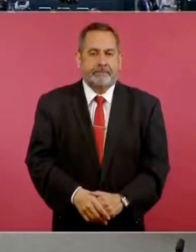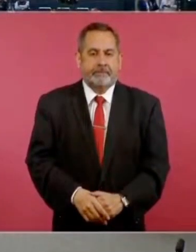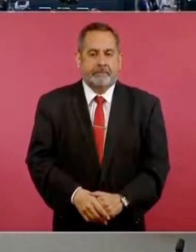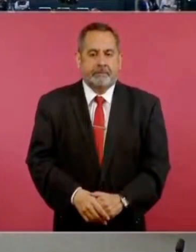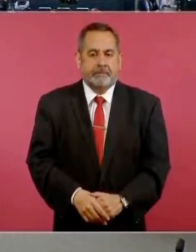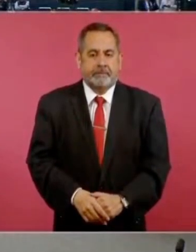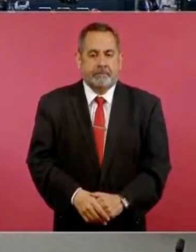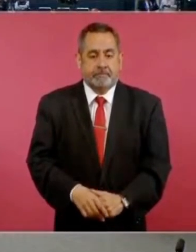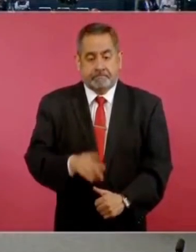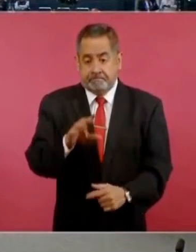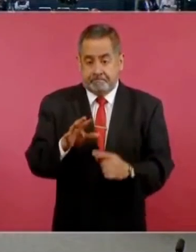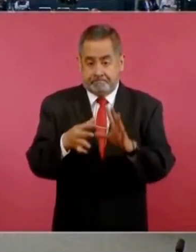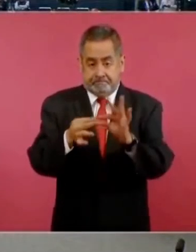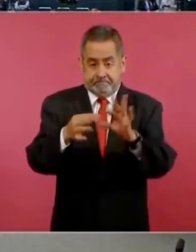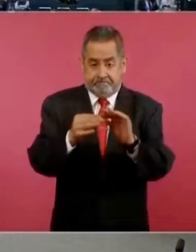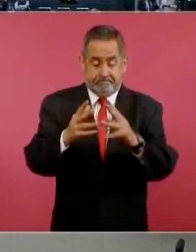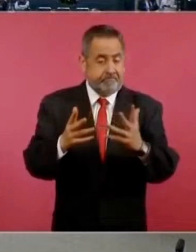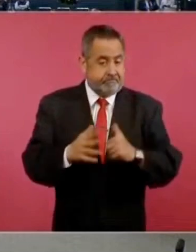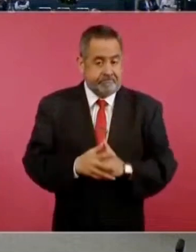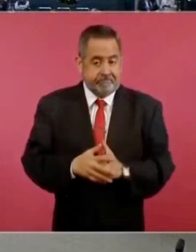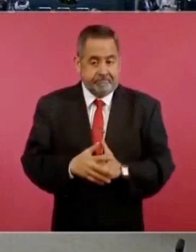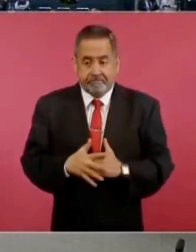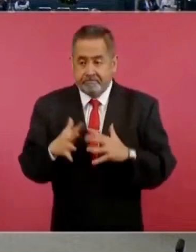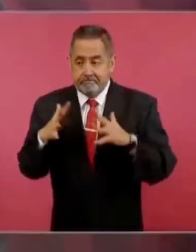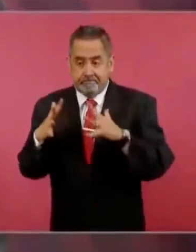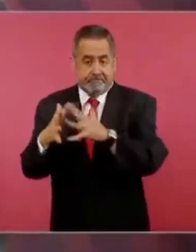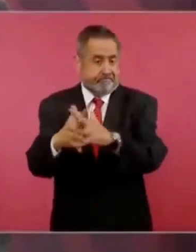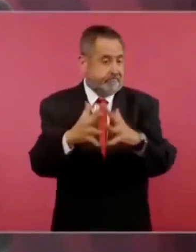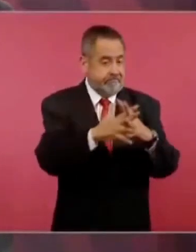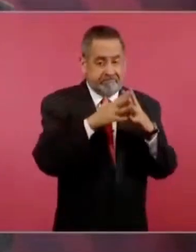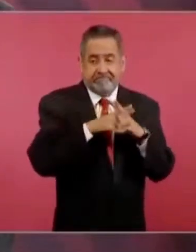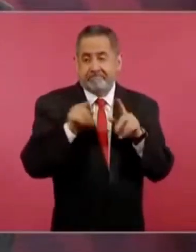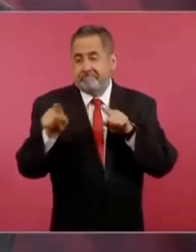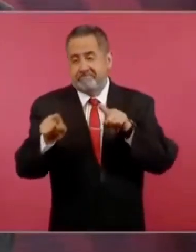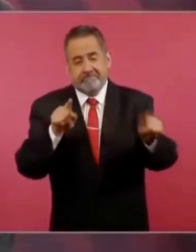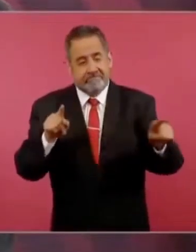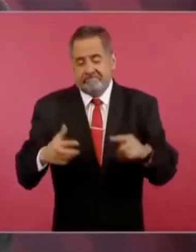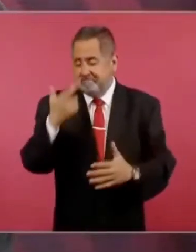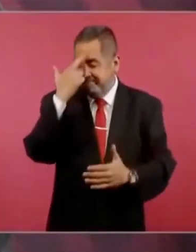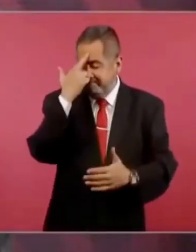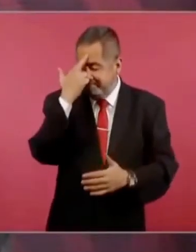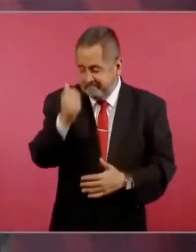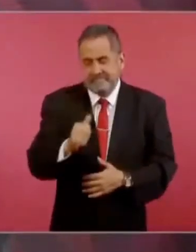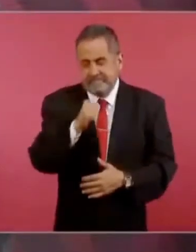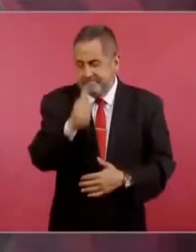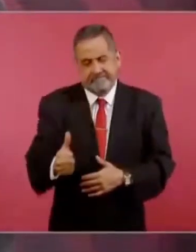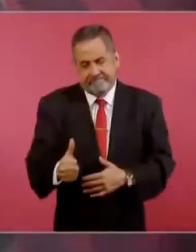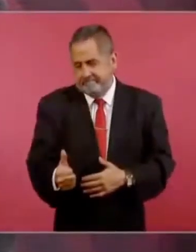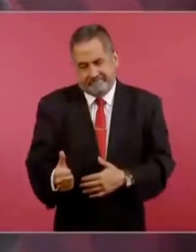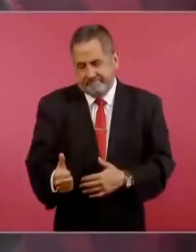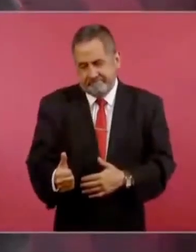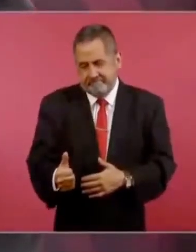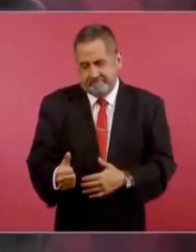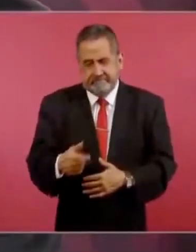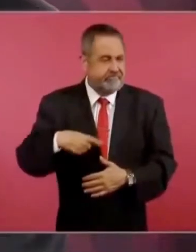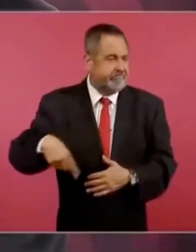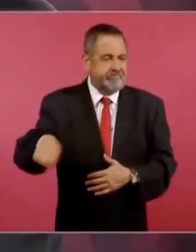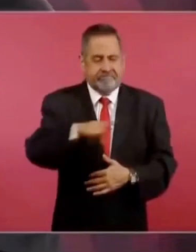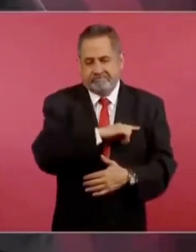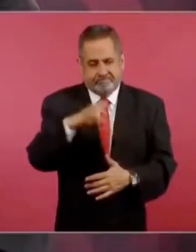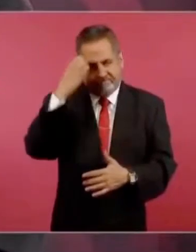Aquí subrayo que todas las guerras son irracionales, insisto, y crueles.